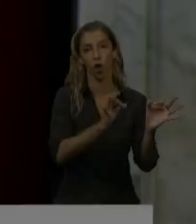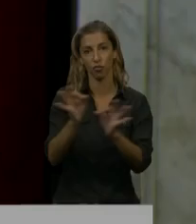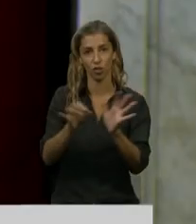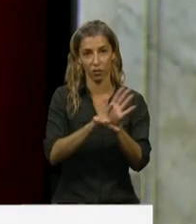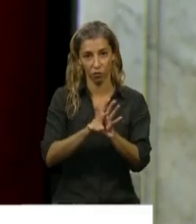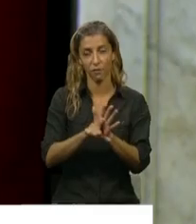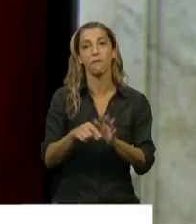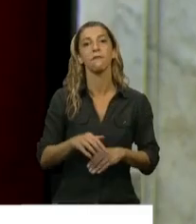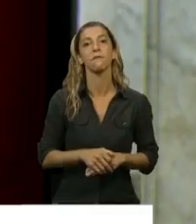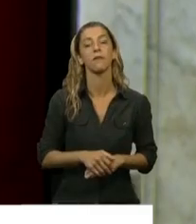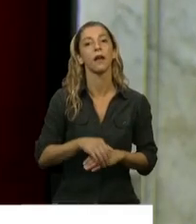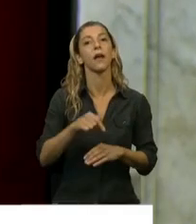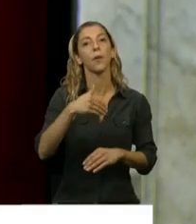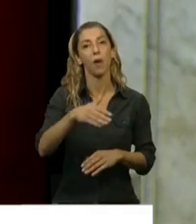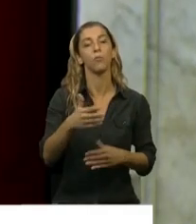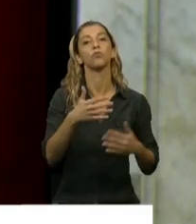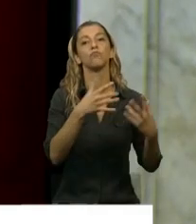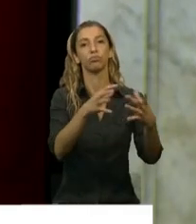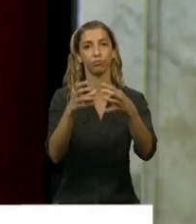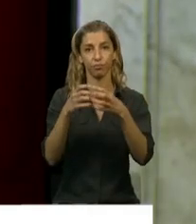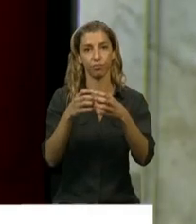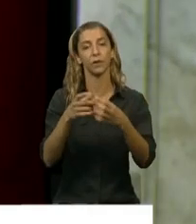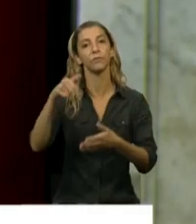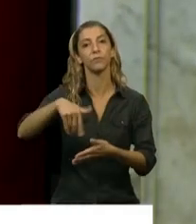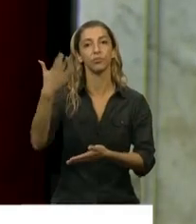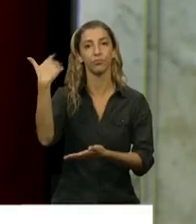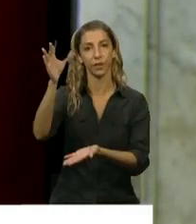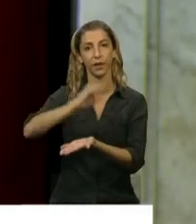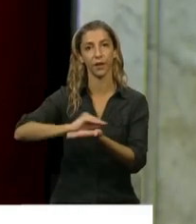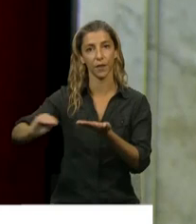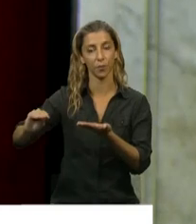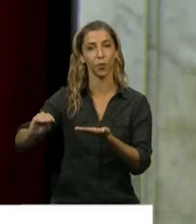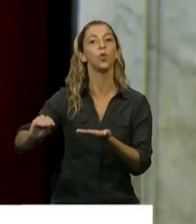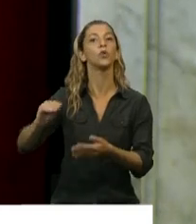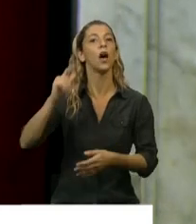Tiene la palabra el diputado Carlos Salomón Heller.